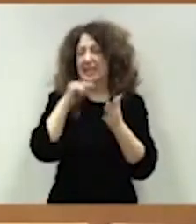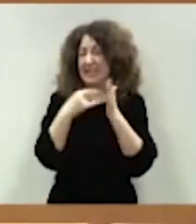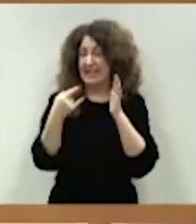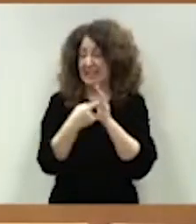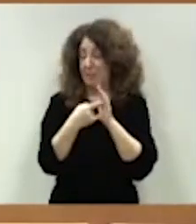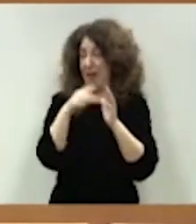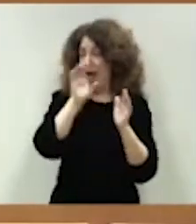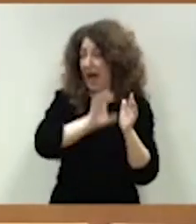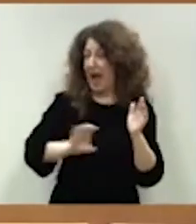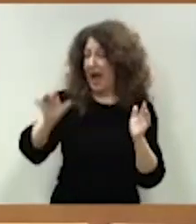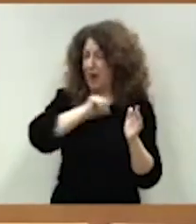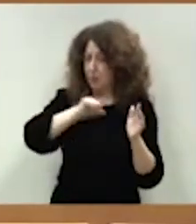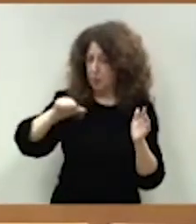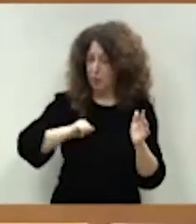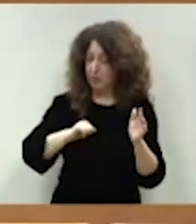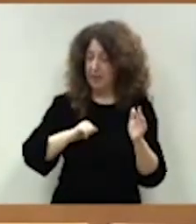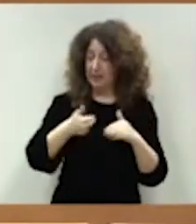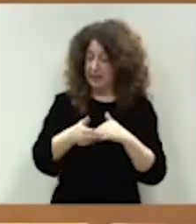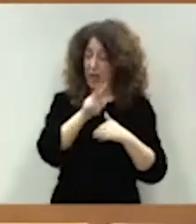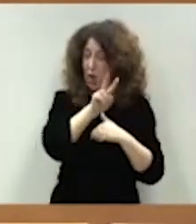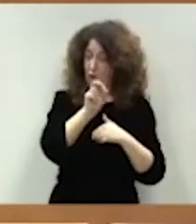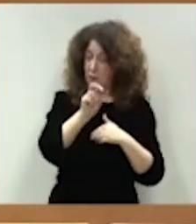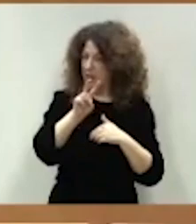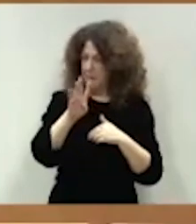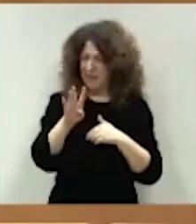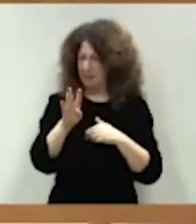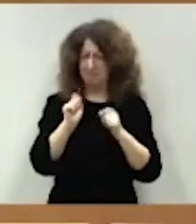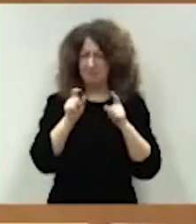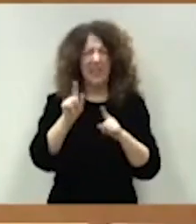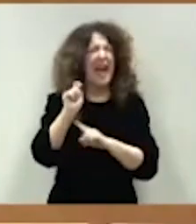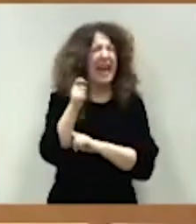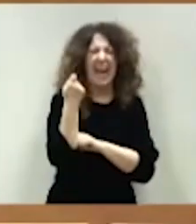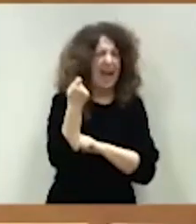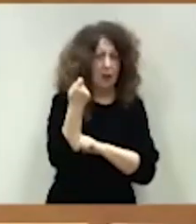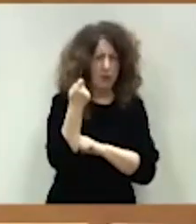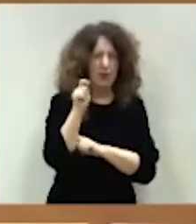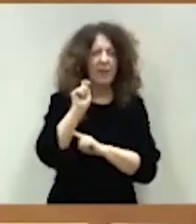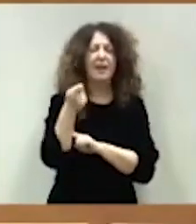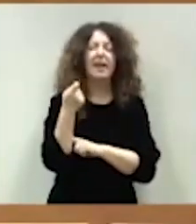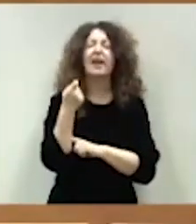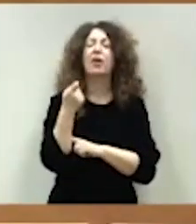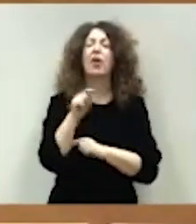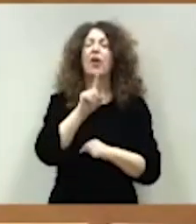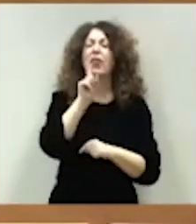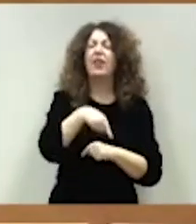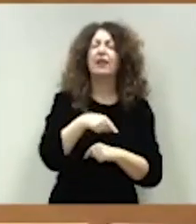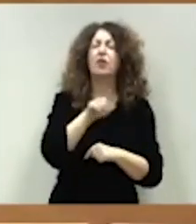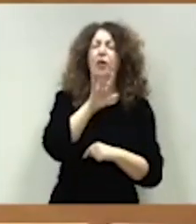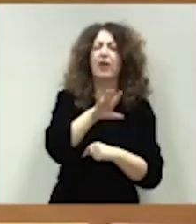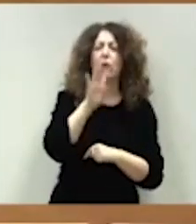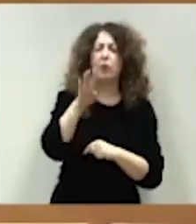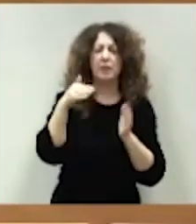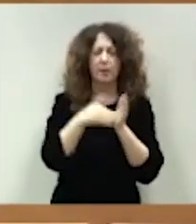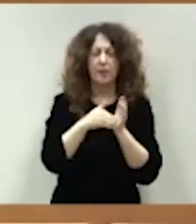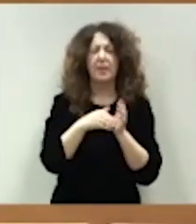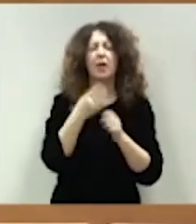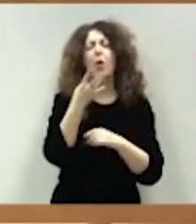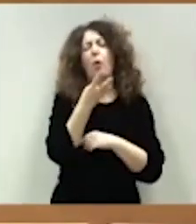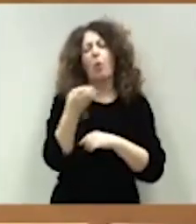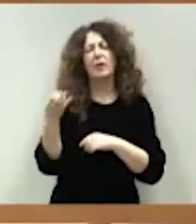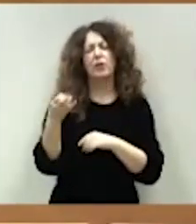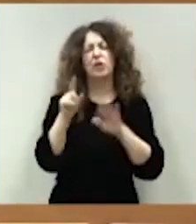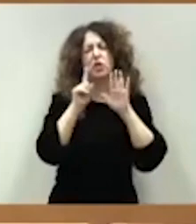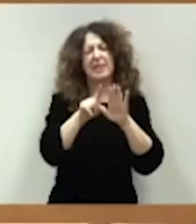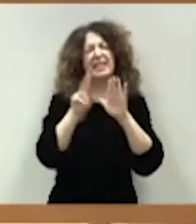2024 alcanzarán la cifra récord, fíjense, de 154.467